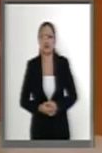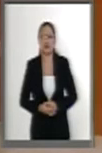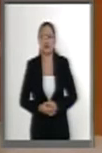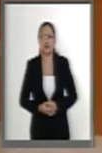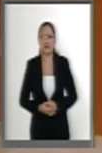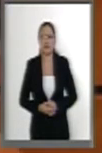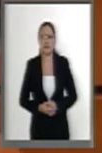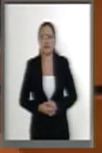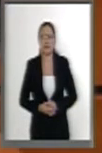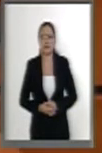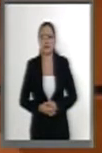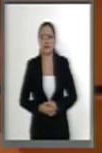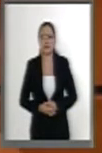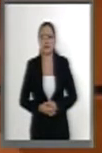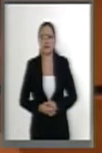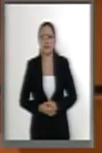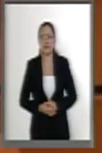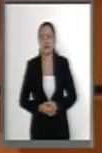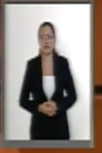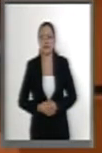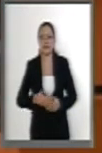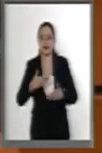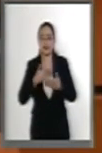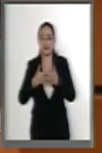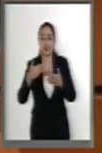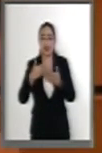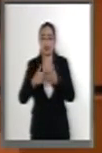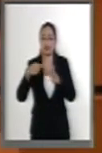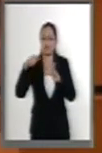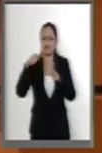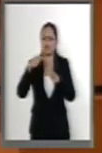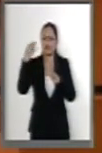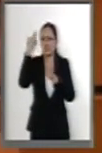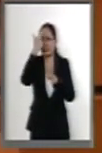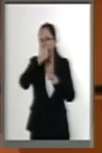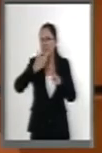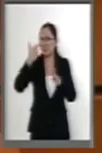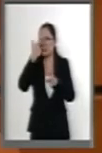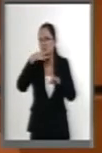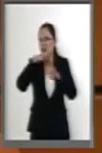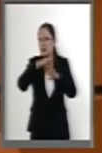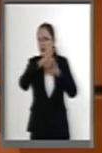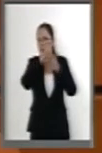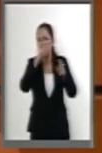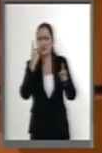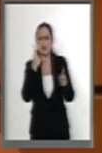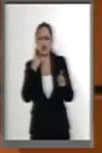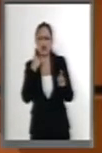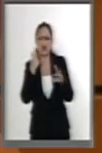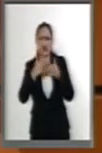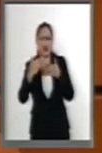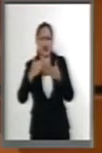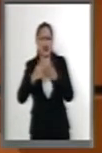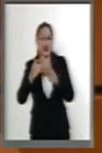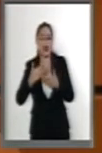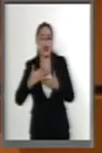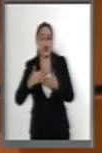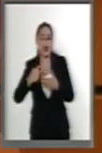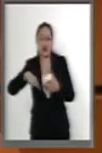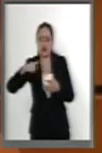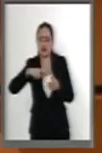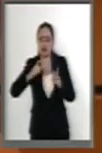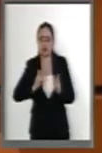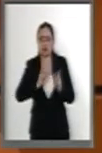Voy a hacer un análisis político de los nombramientos que se están dando